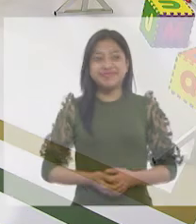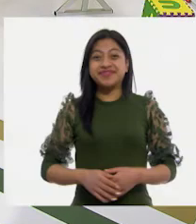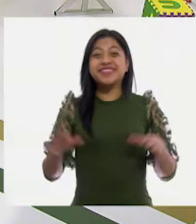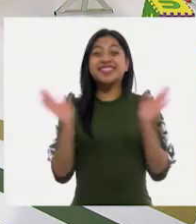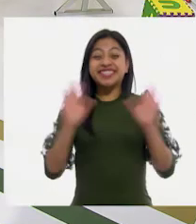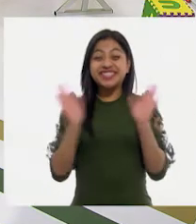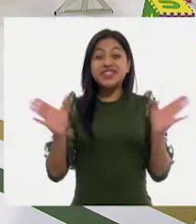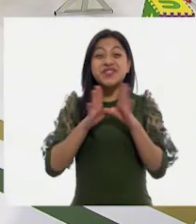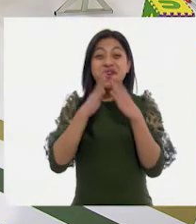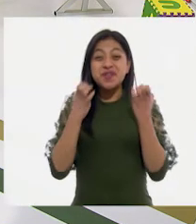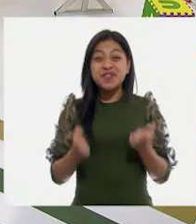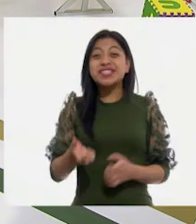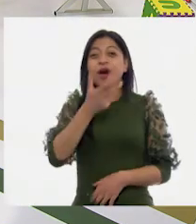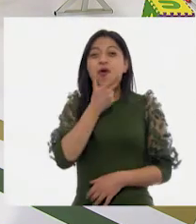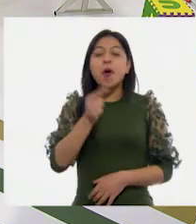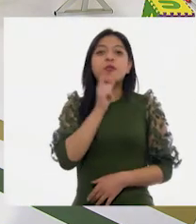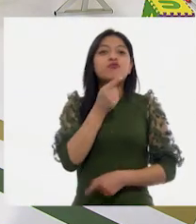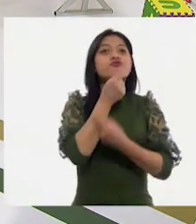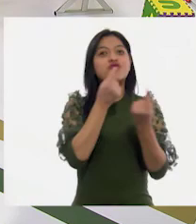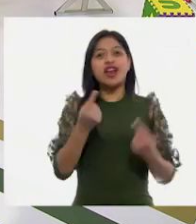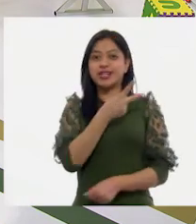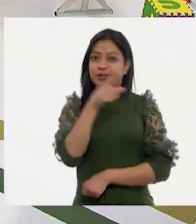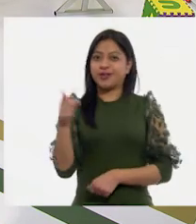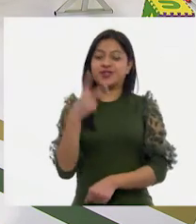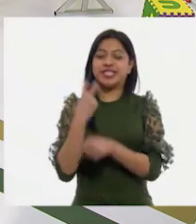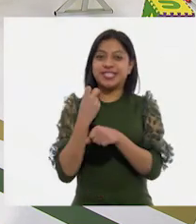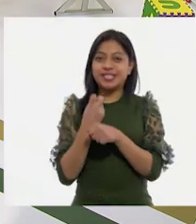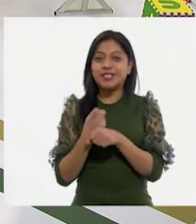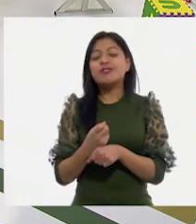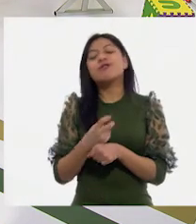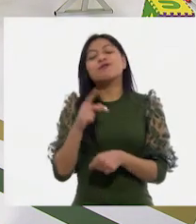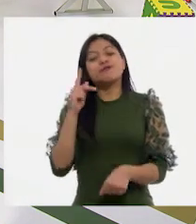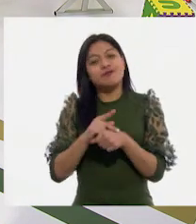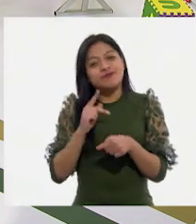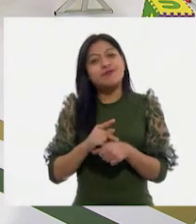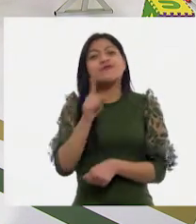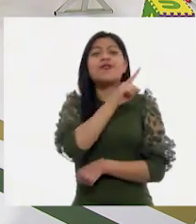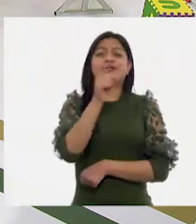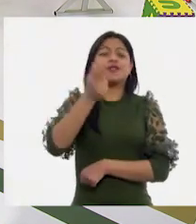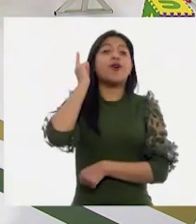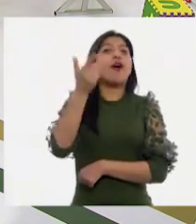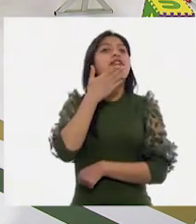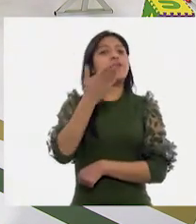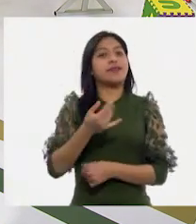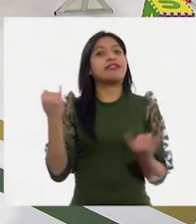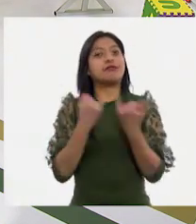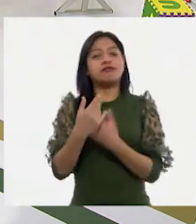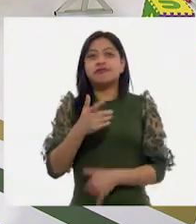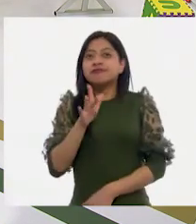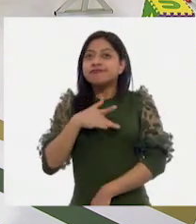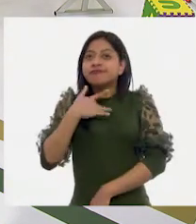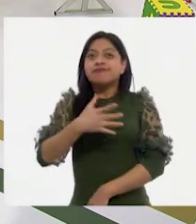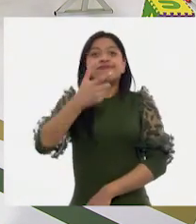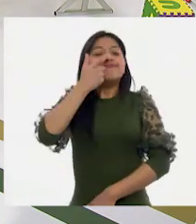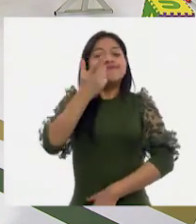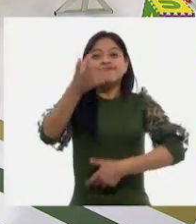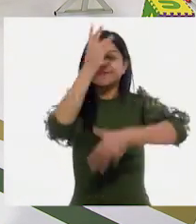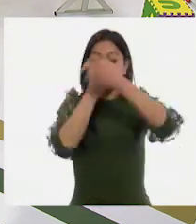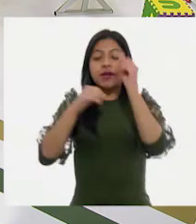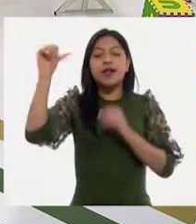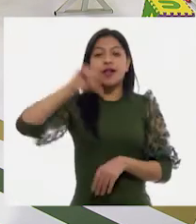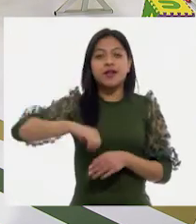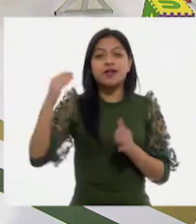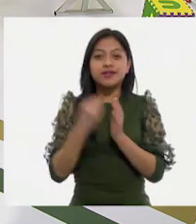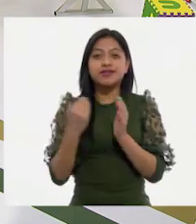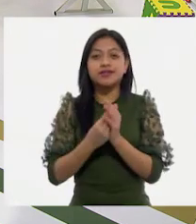¡Hola! ¿Cómo están, niñas y niños de segundo grado de primaria? Espero que muy bien y con muchas ganas de aprender, porque ya saben que nuestra clase de